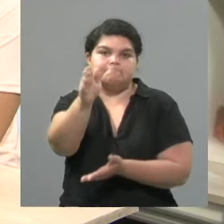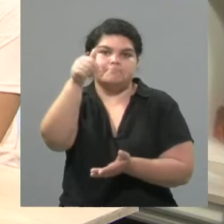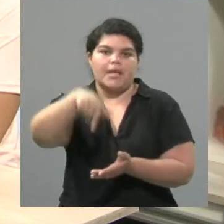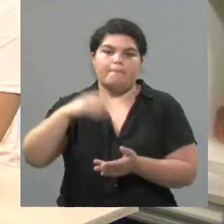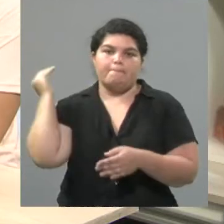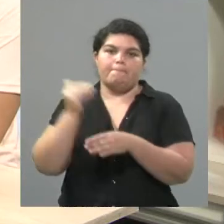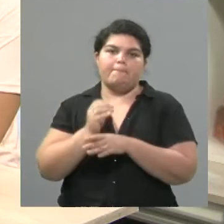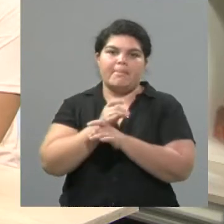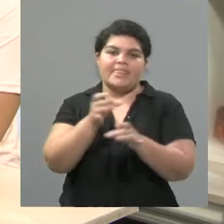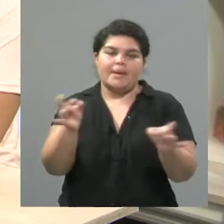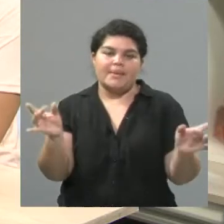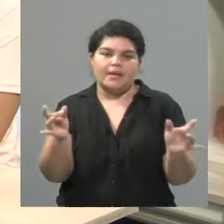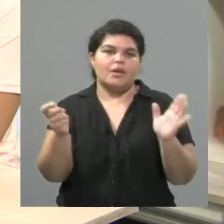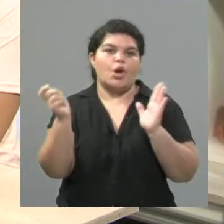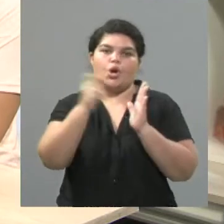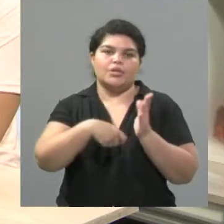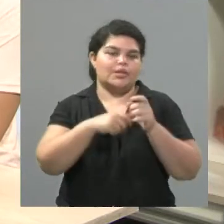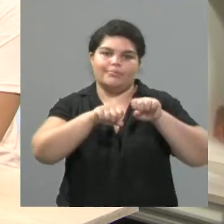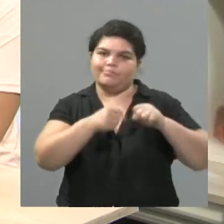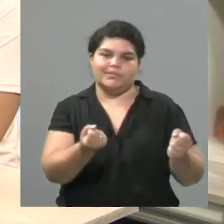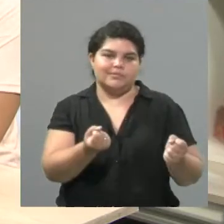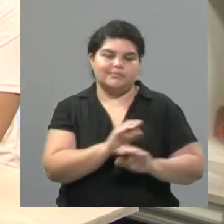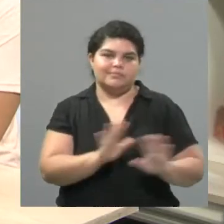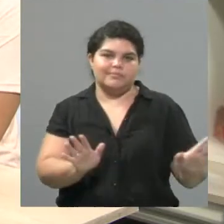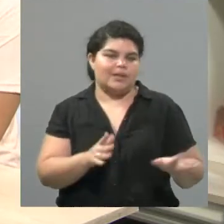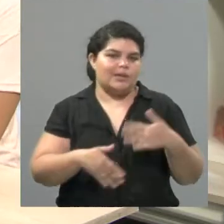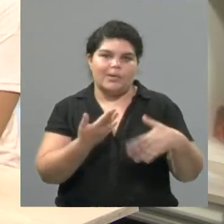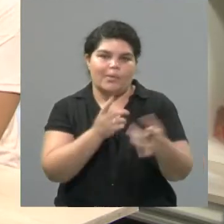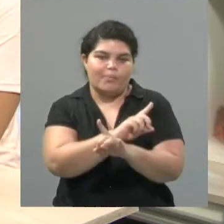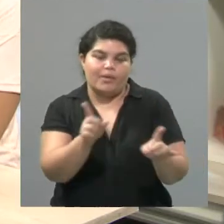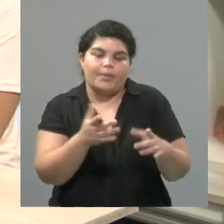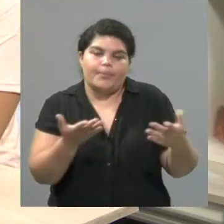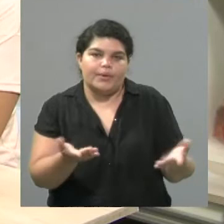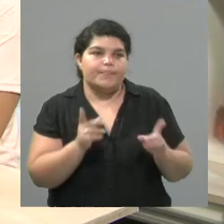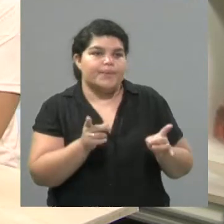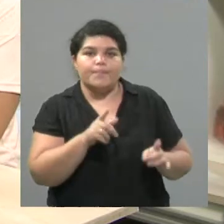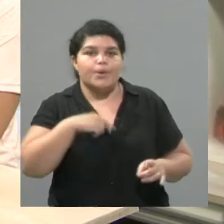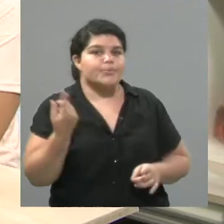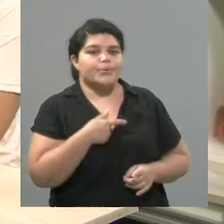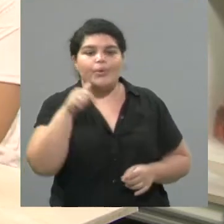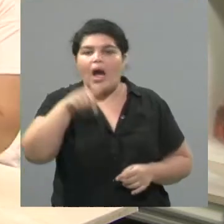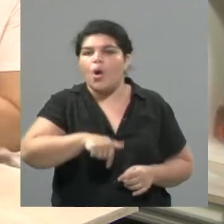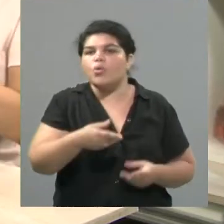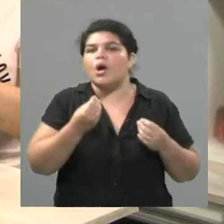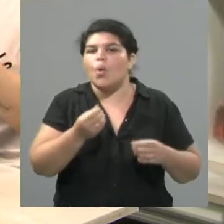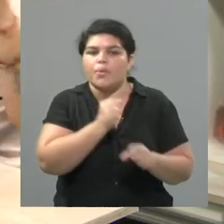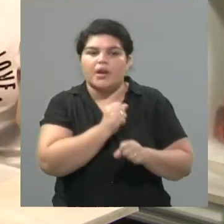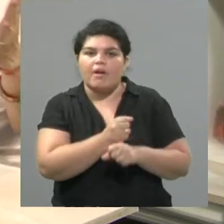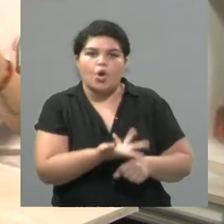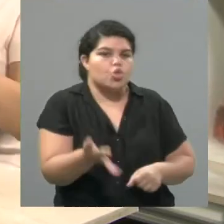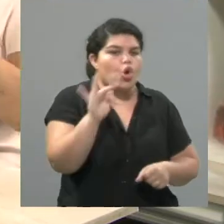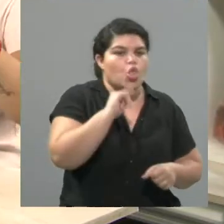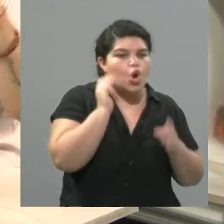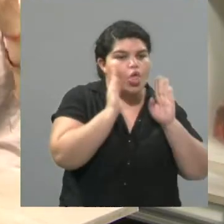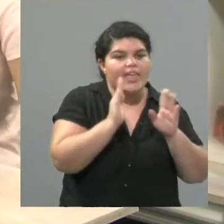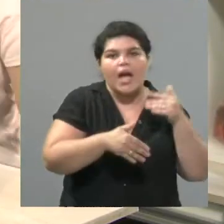la pandemia. Es el día a día. A meterle a colapso con todo. Sí, el día a Y además está lindo esto, ¿no? Que decían ustedes, estrenan el viernes, pero con la idea